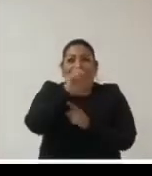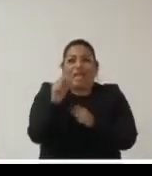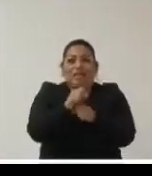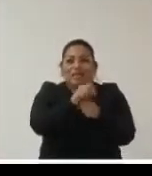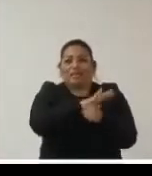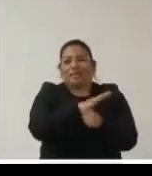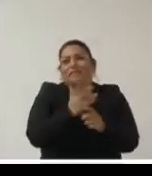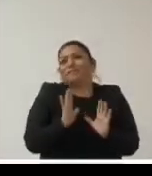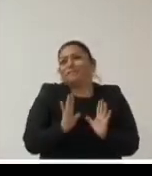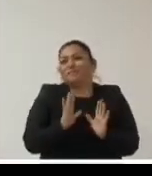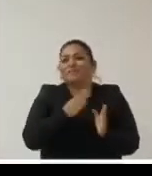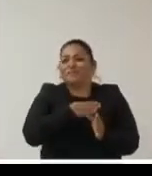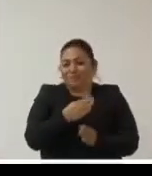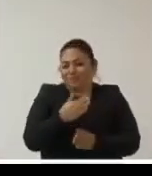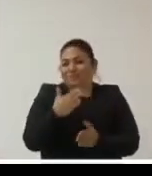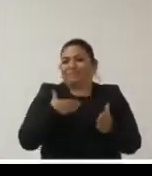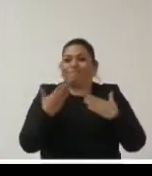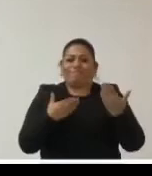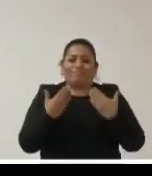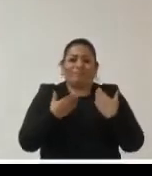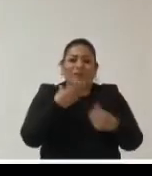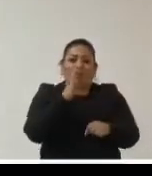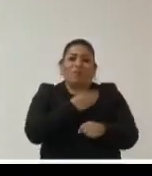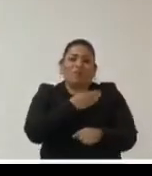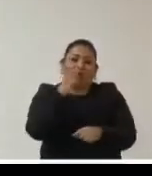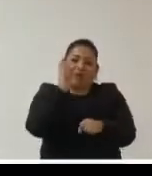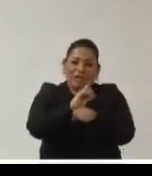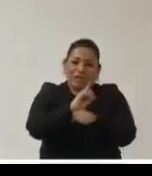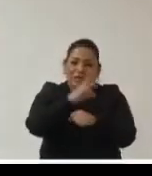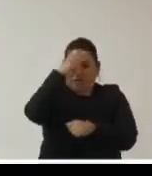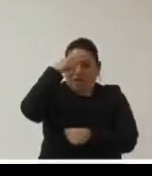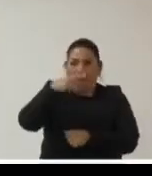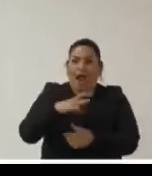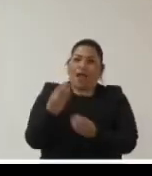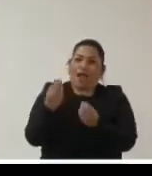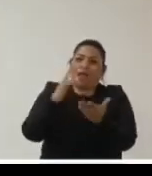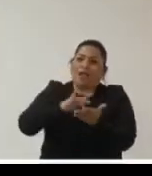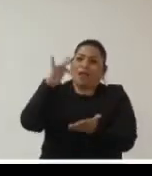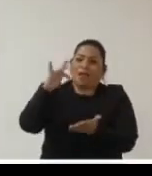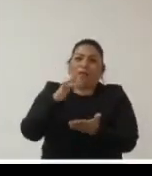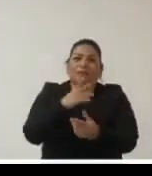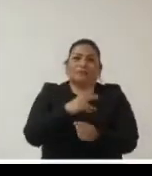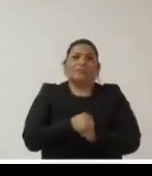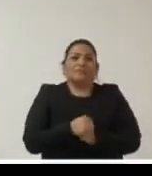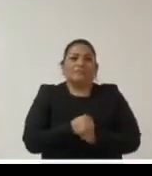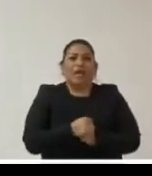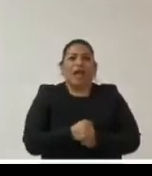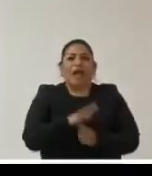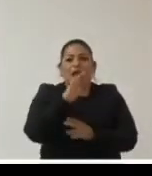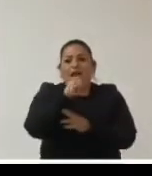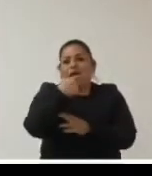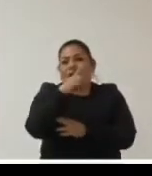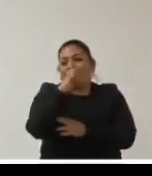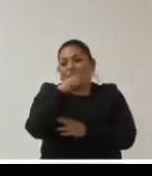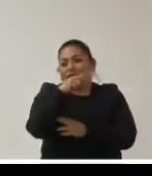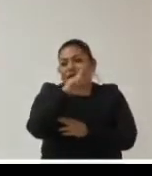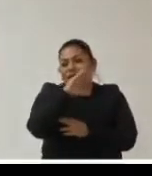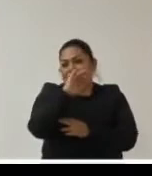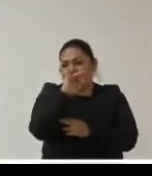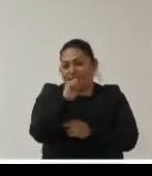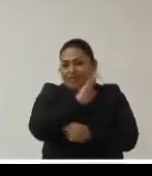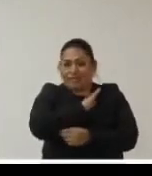pandemia bueno es un placer buenos días en México muchas gracias por contar con la agencia española para poder participar